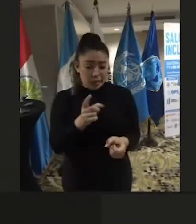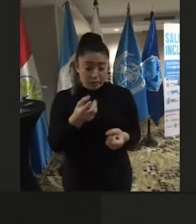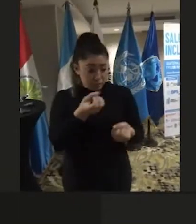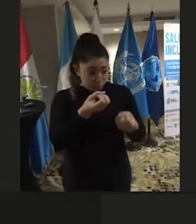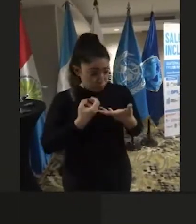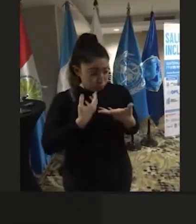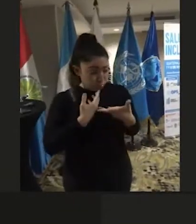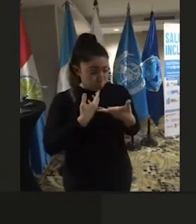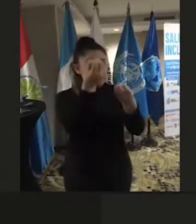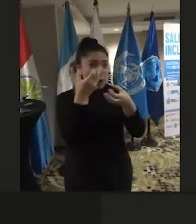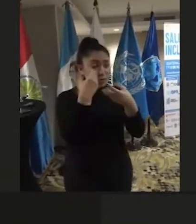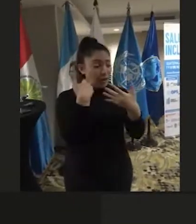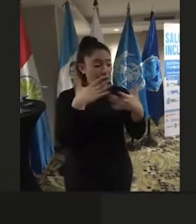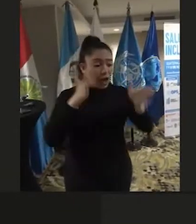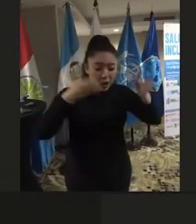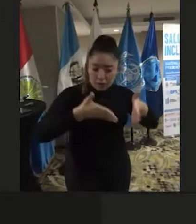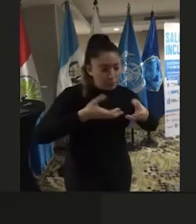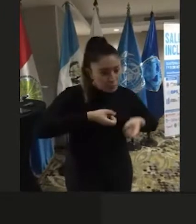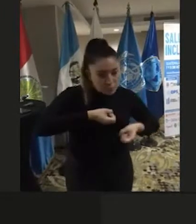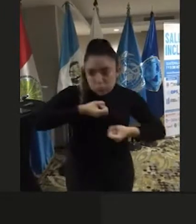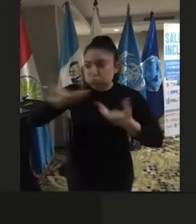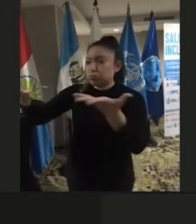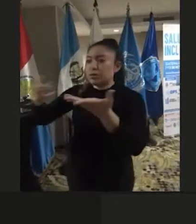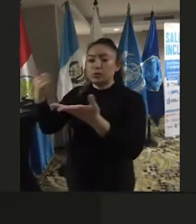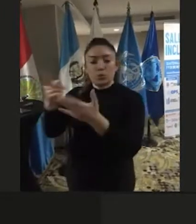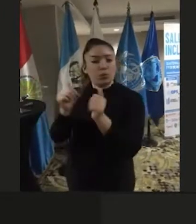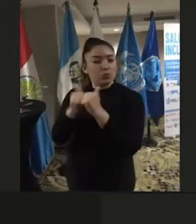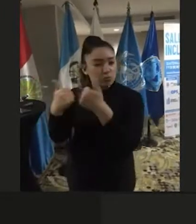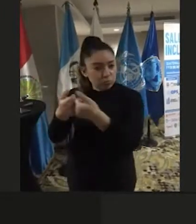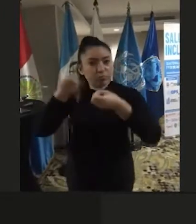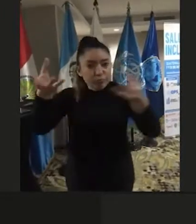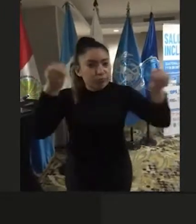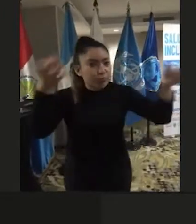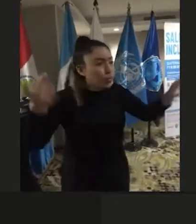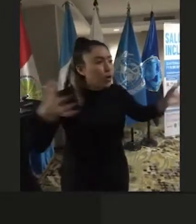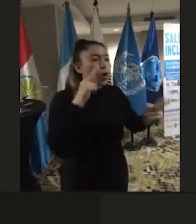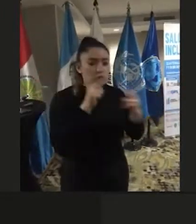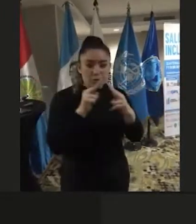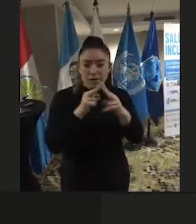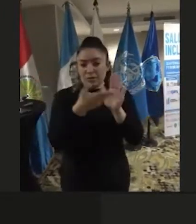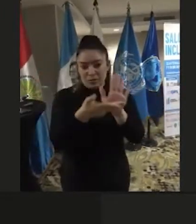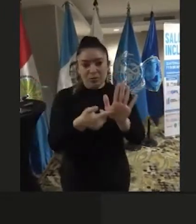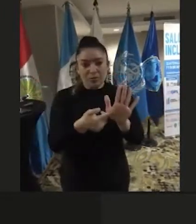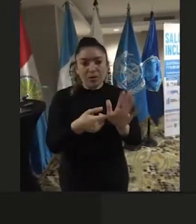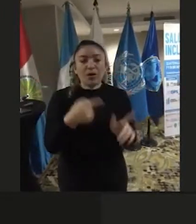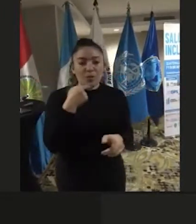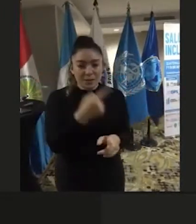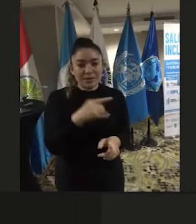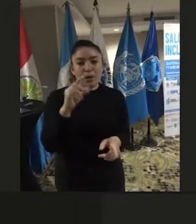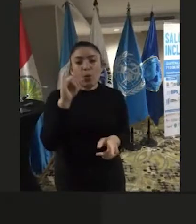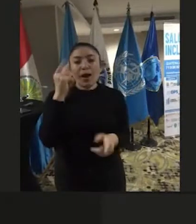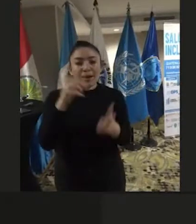de los resultados de este evento, trasladar el conocimiento, decía Joaquín.